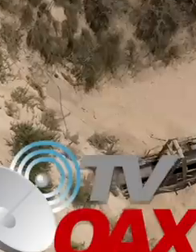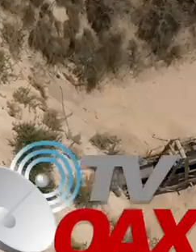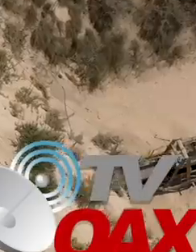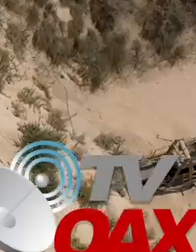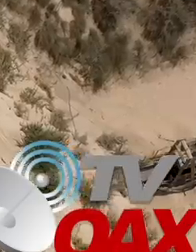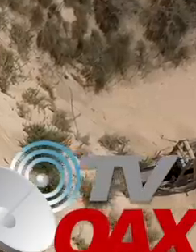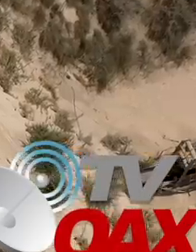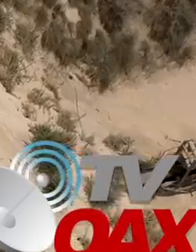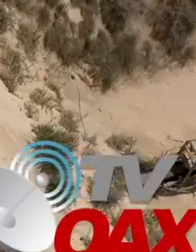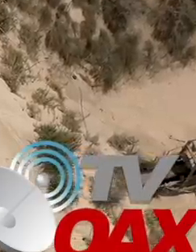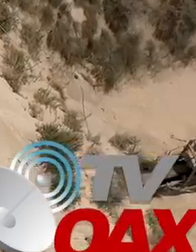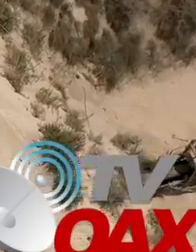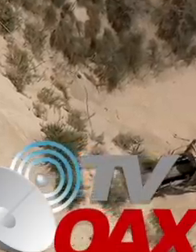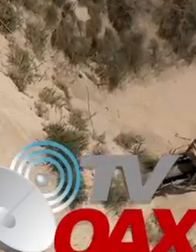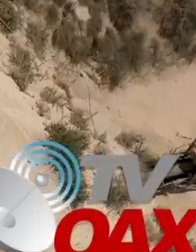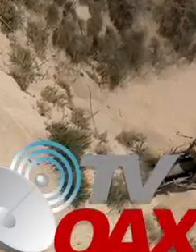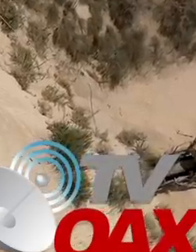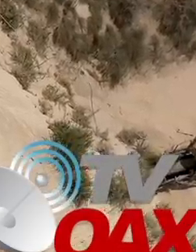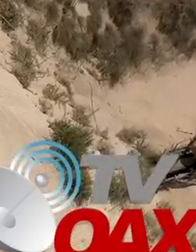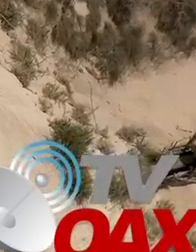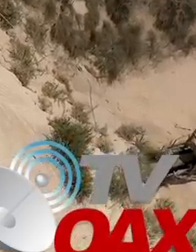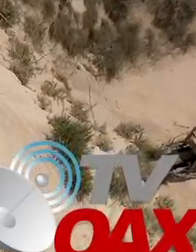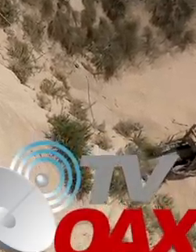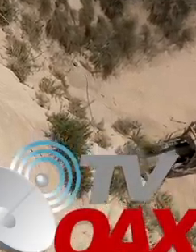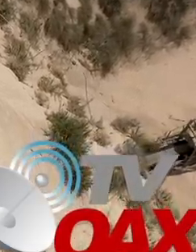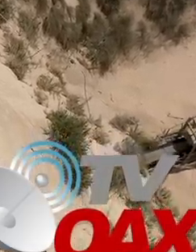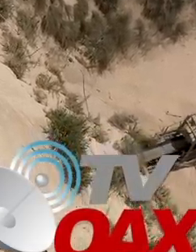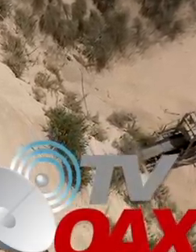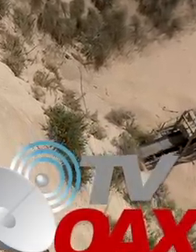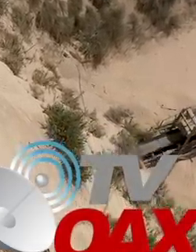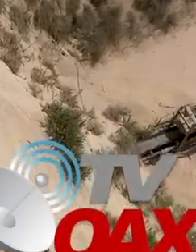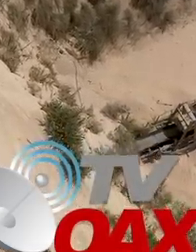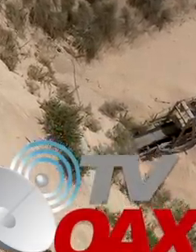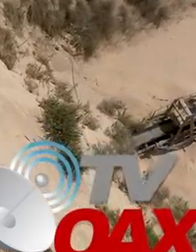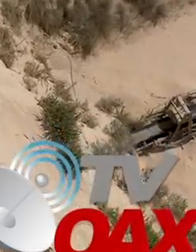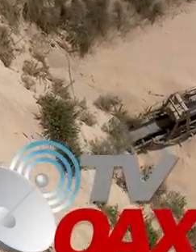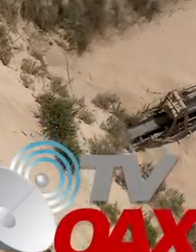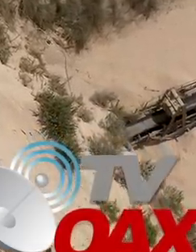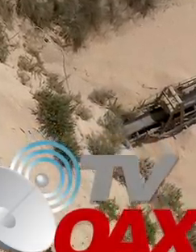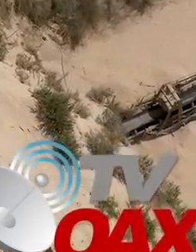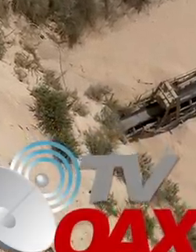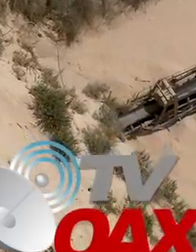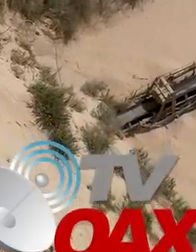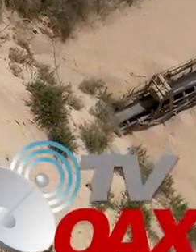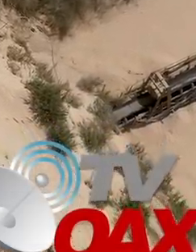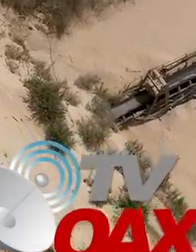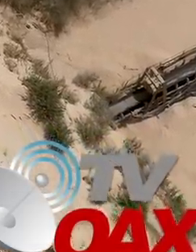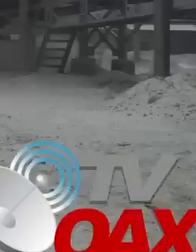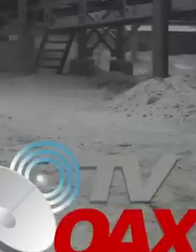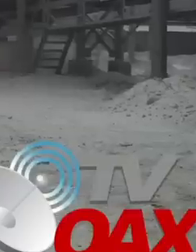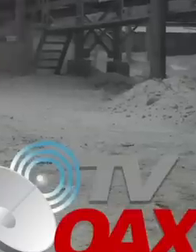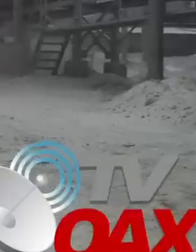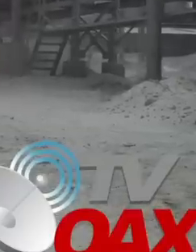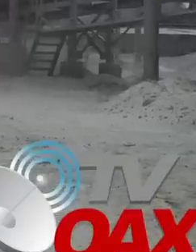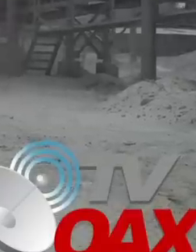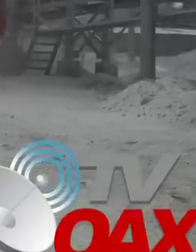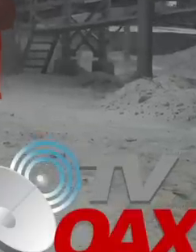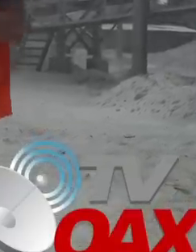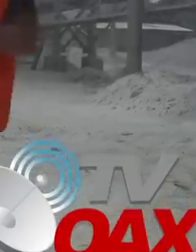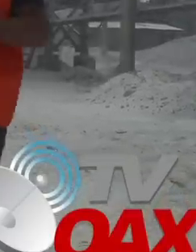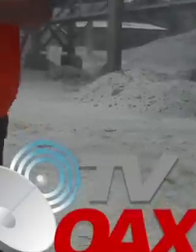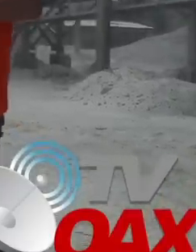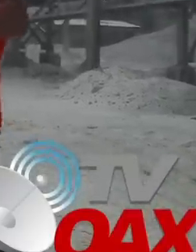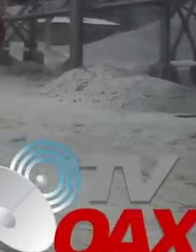selva en el estado de Quintana Roo. Anteriormente, la Secretaría del Medio Ambiente y Recursos Naturales